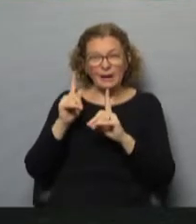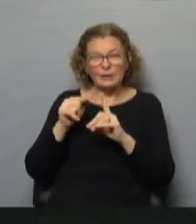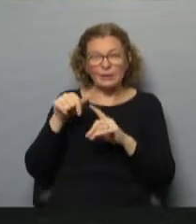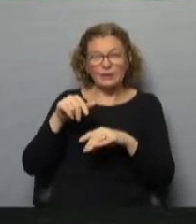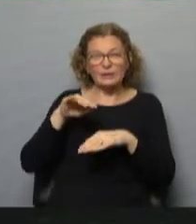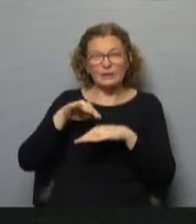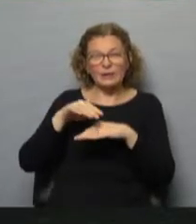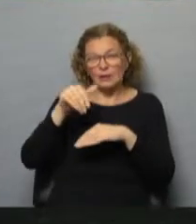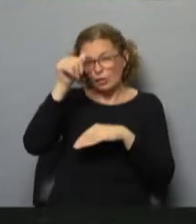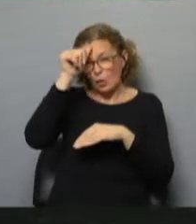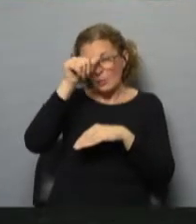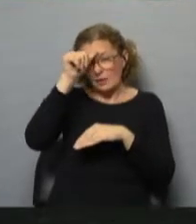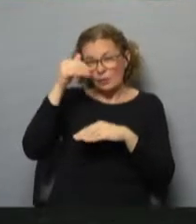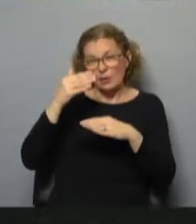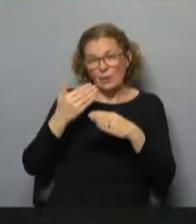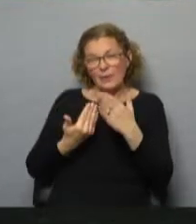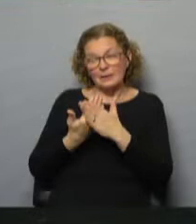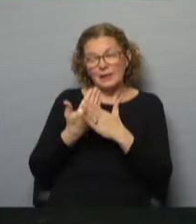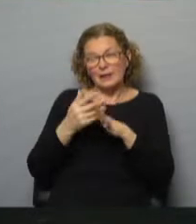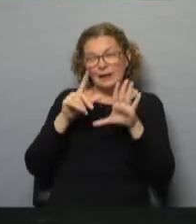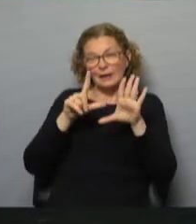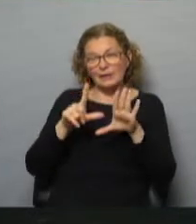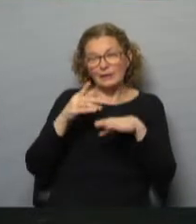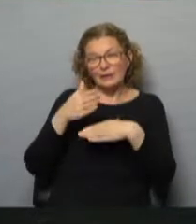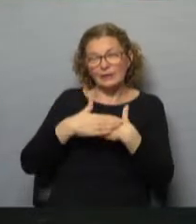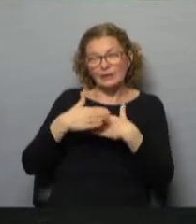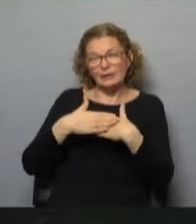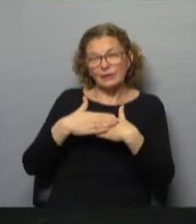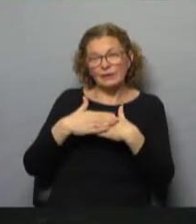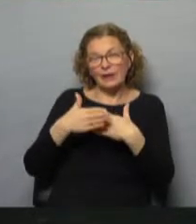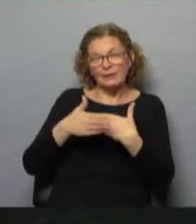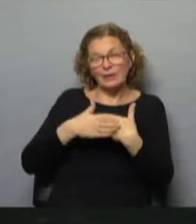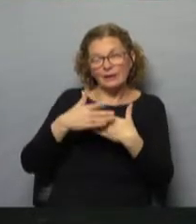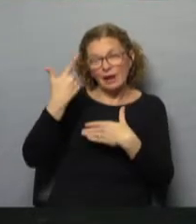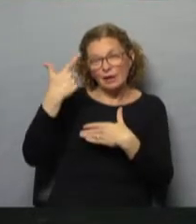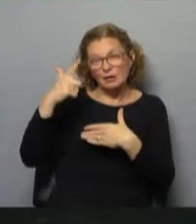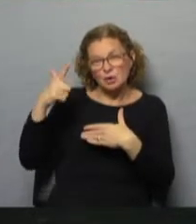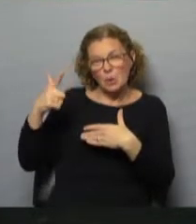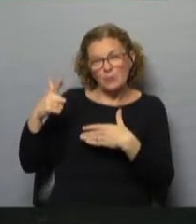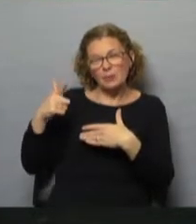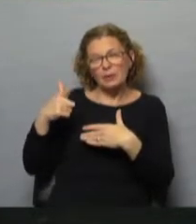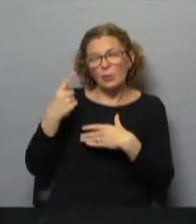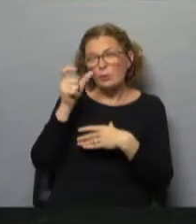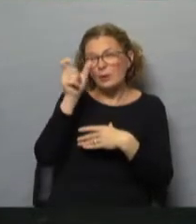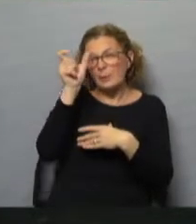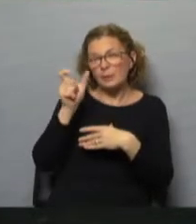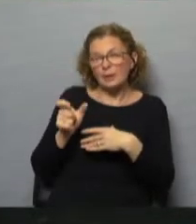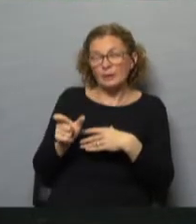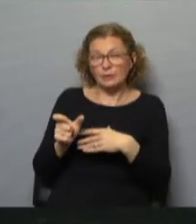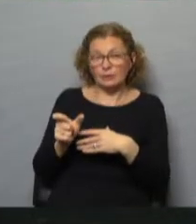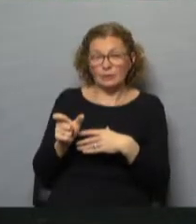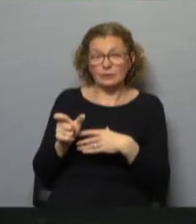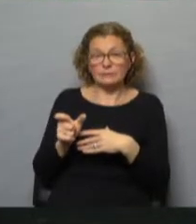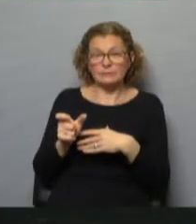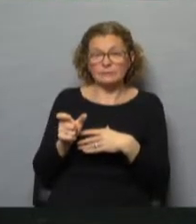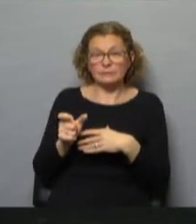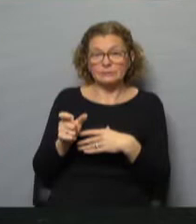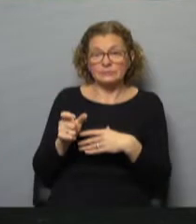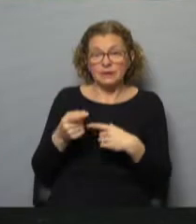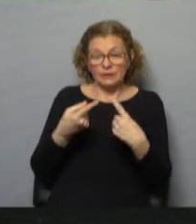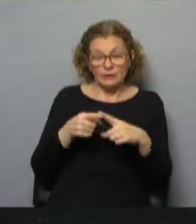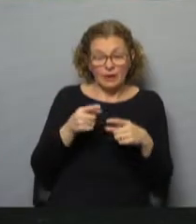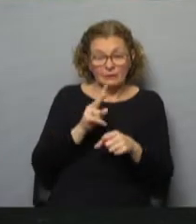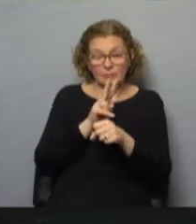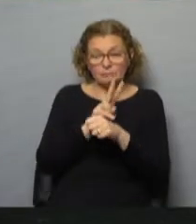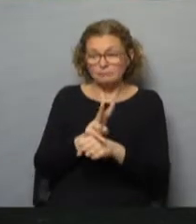este domingo a la mañana, cerca de las 7 de la mañana, en la zona del shopping de Punta Carretas, cuando una persona, bueno, fue recorriendo distintos